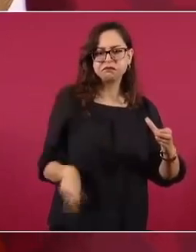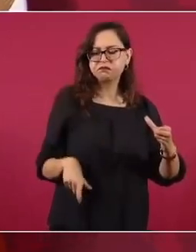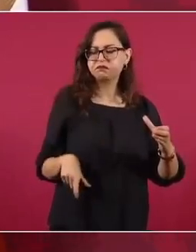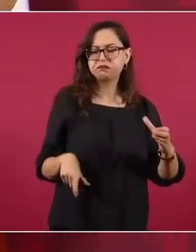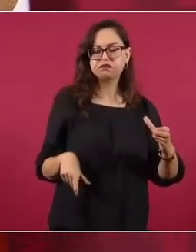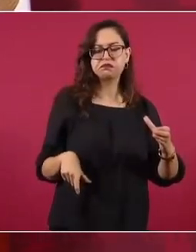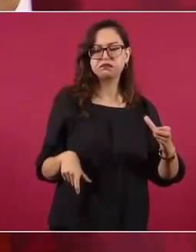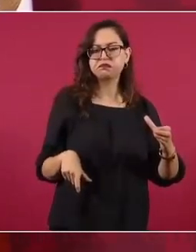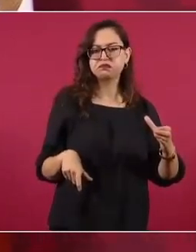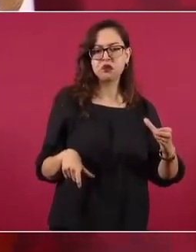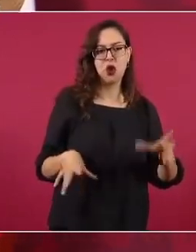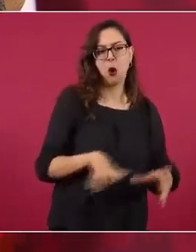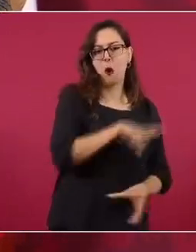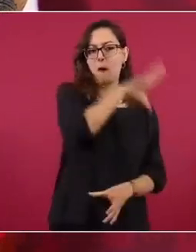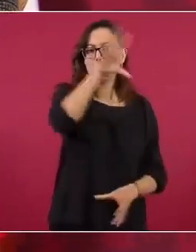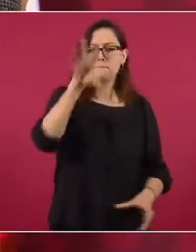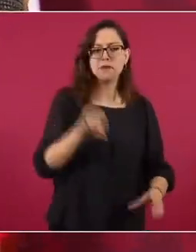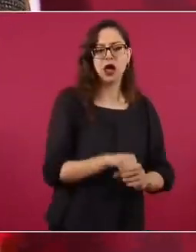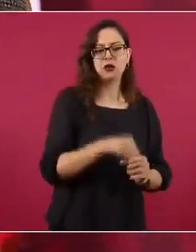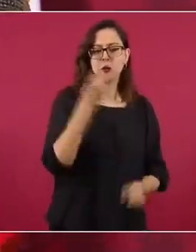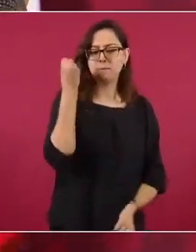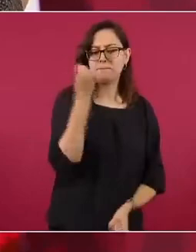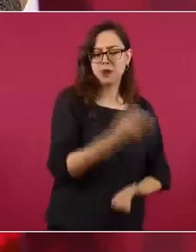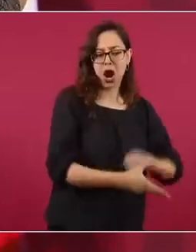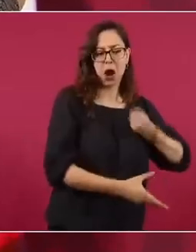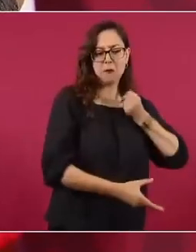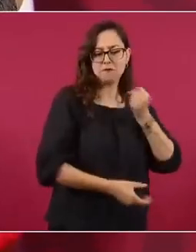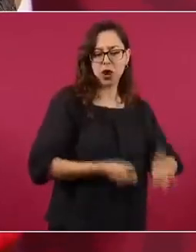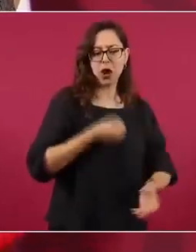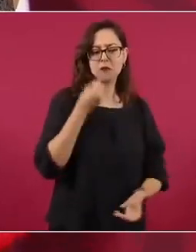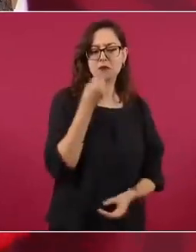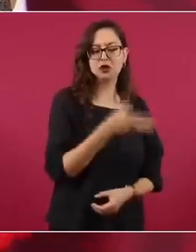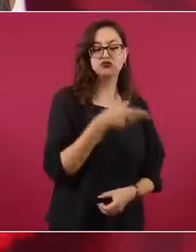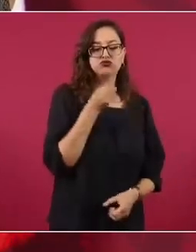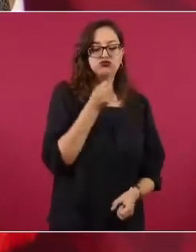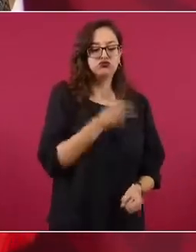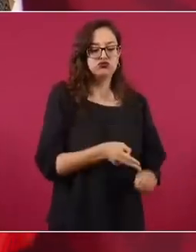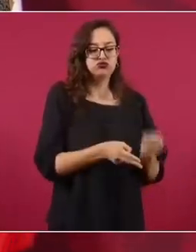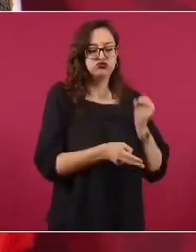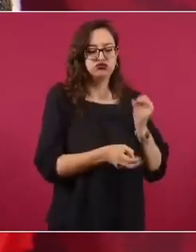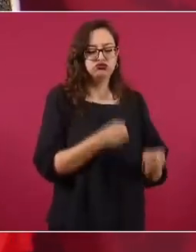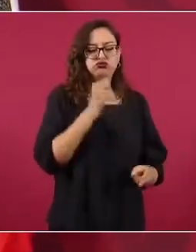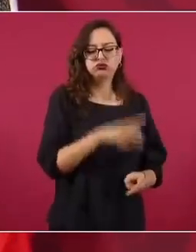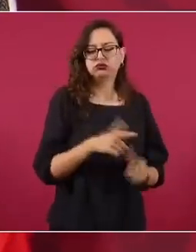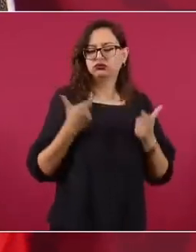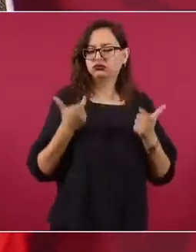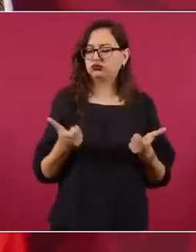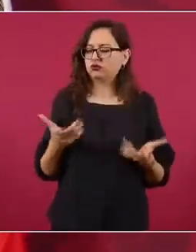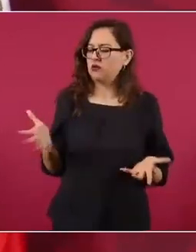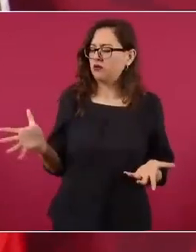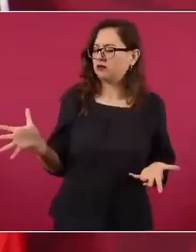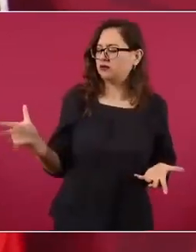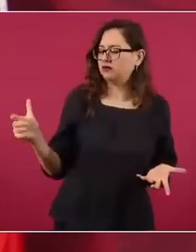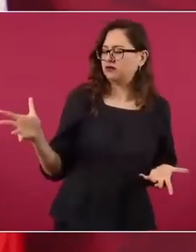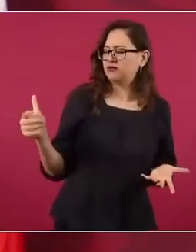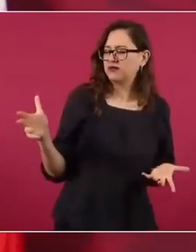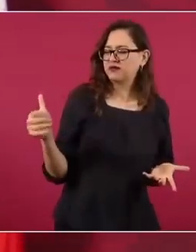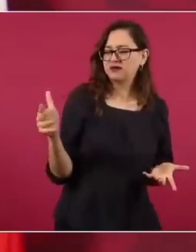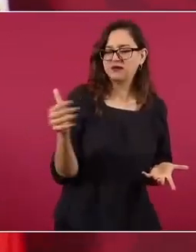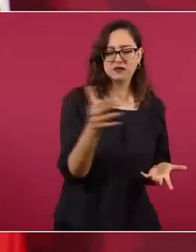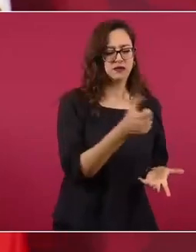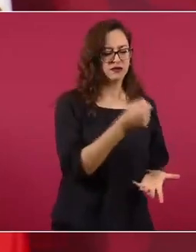todos los privilegios con toda la acumulación posible del capital,